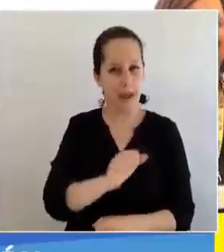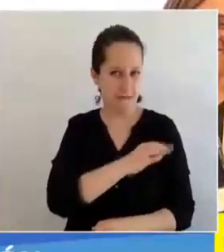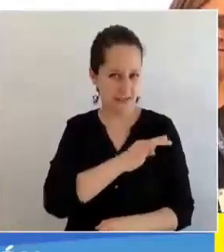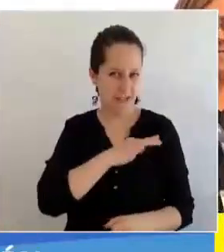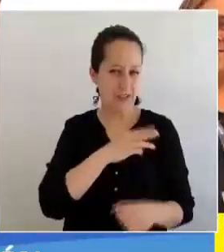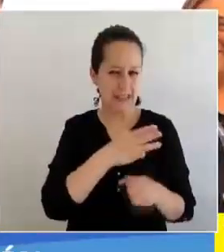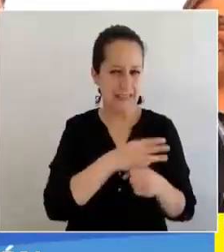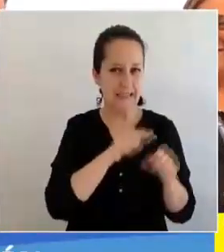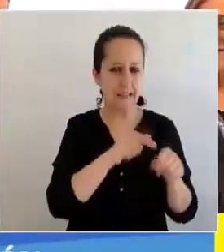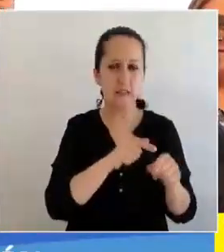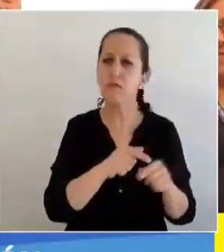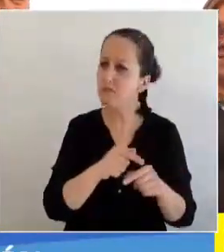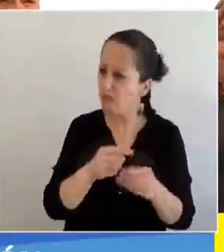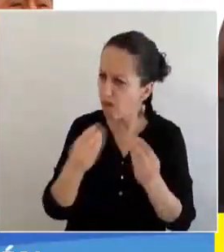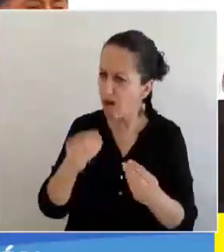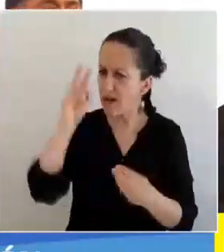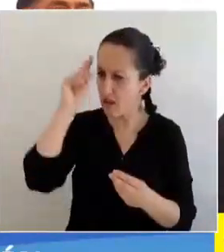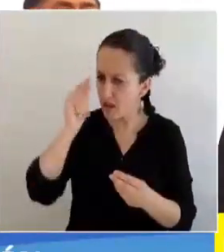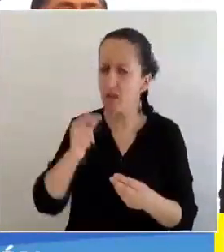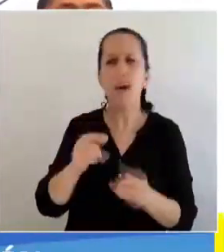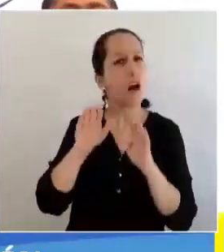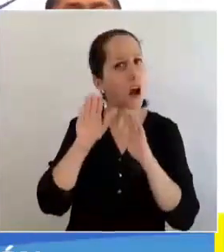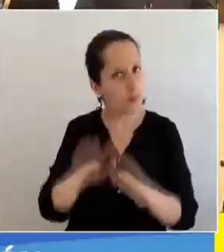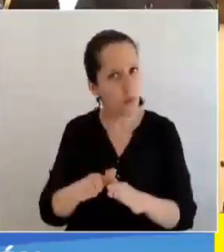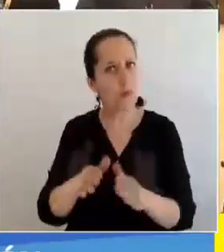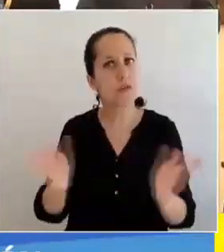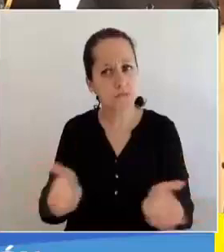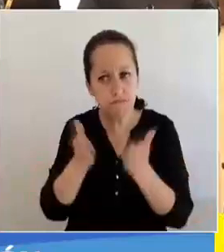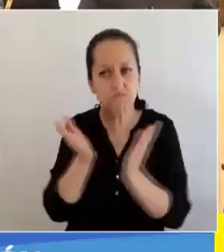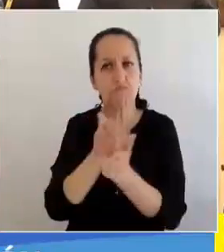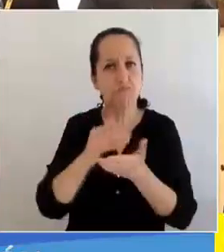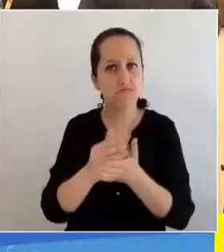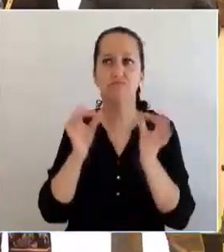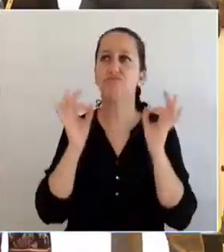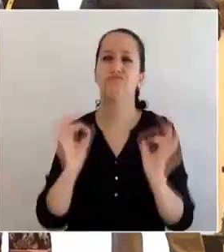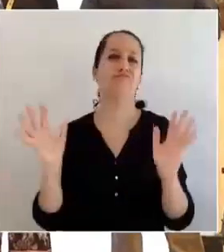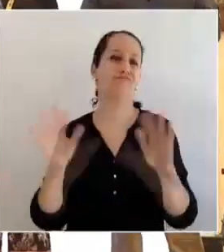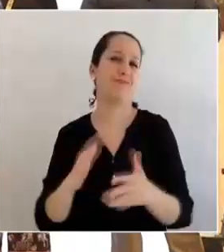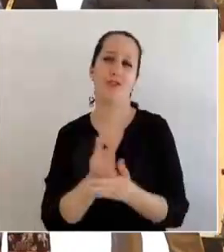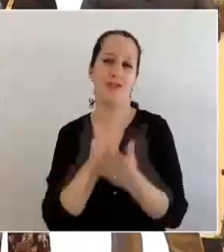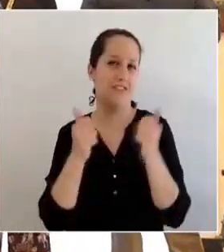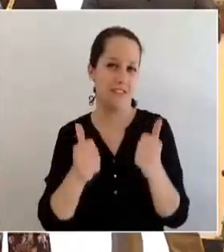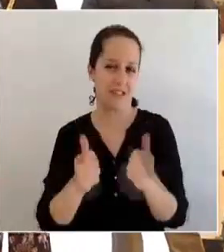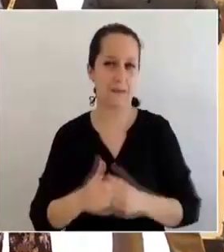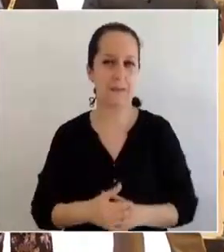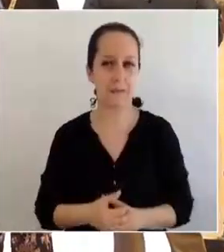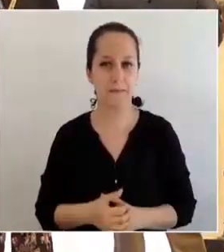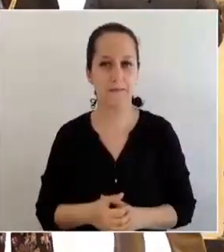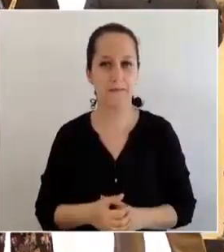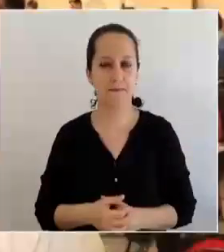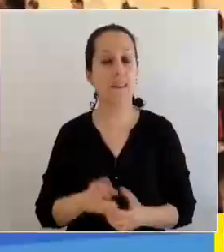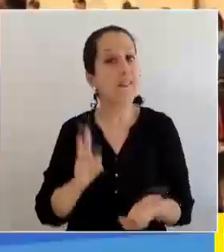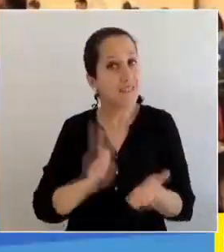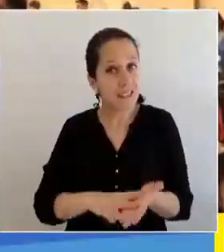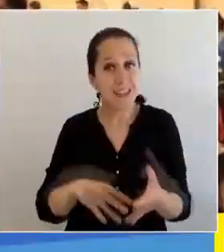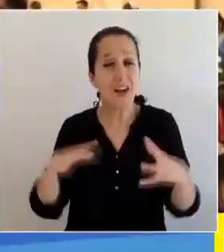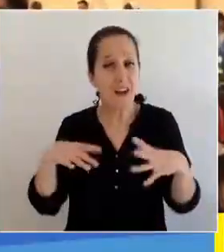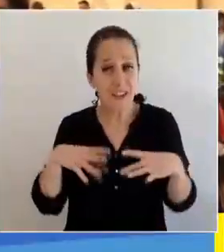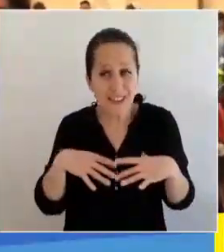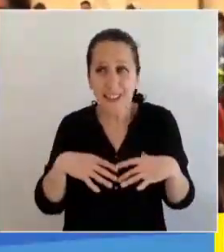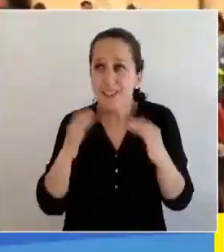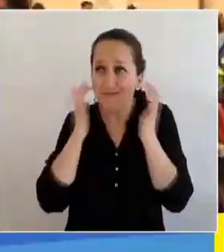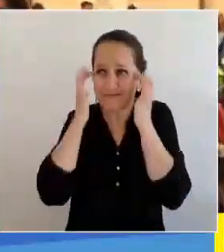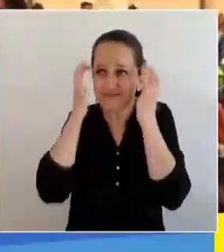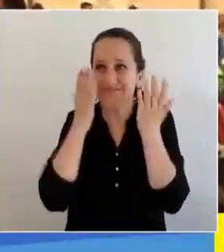iniciativa como una buena práctica para apoyar de esta manera realizar el evento de manera exitosa. La verdad es nos pone muy contentos esta